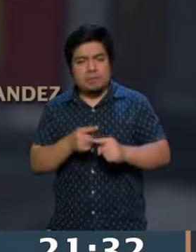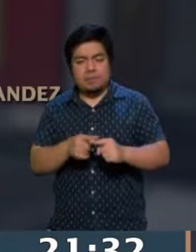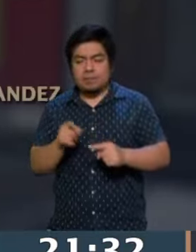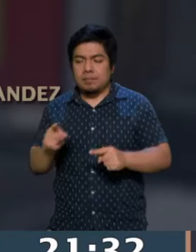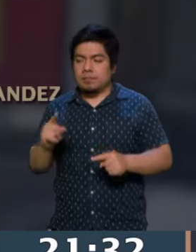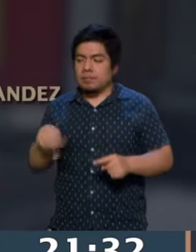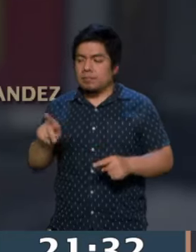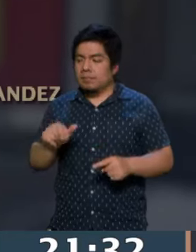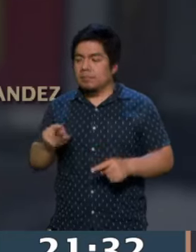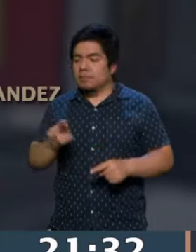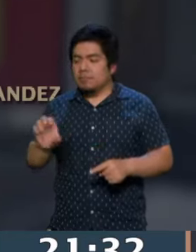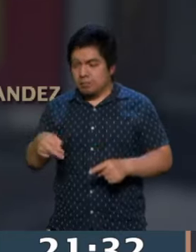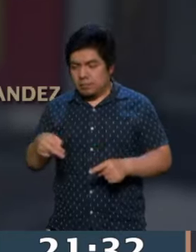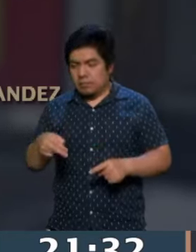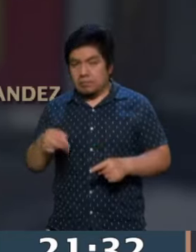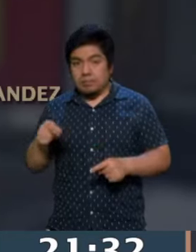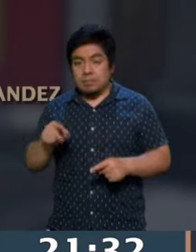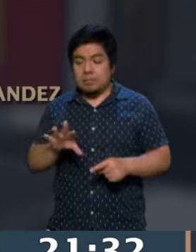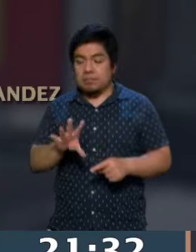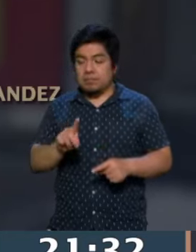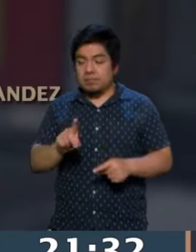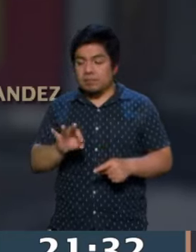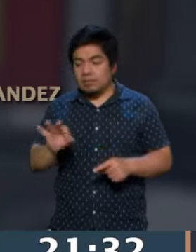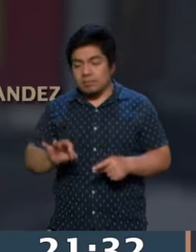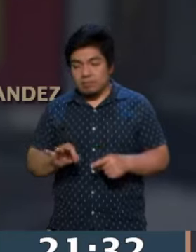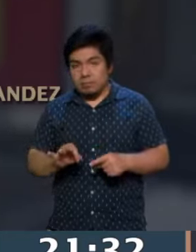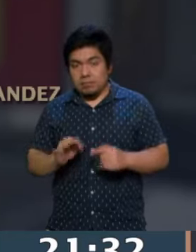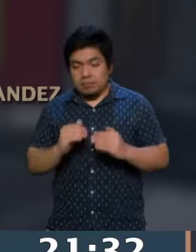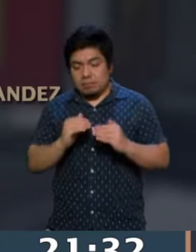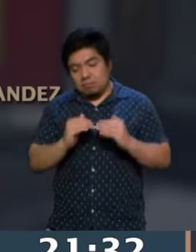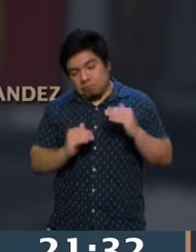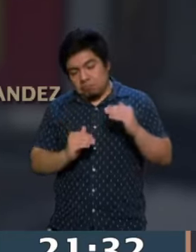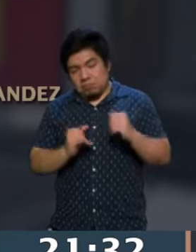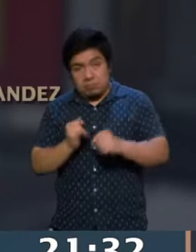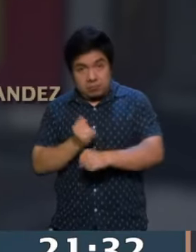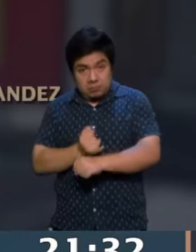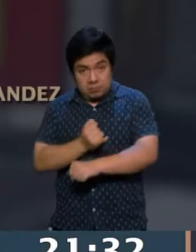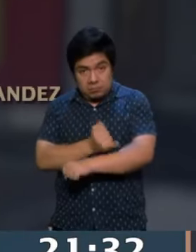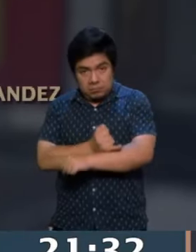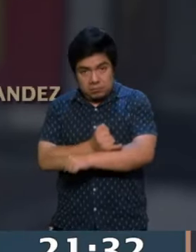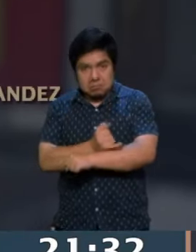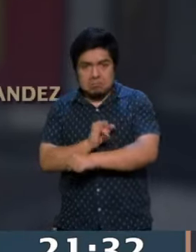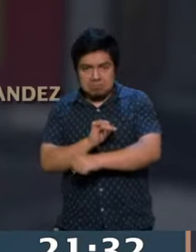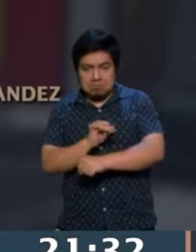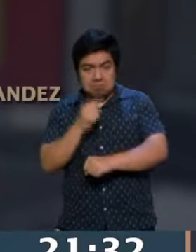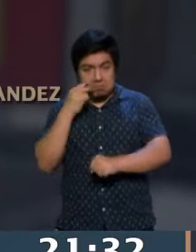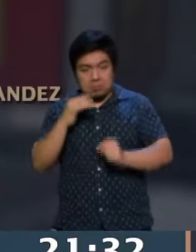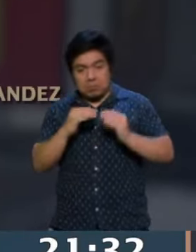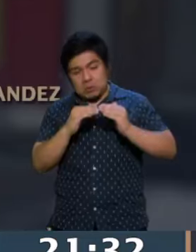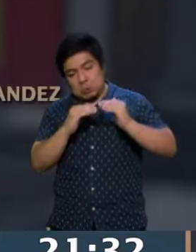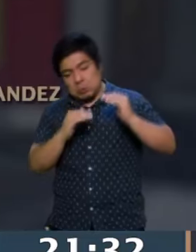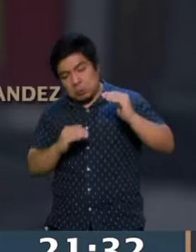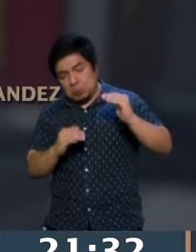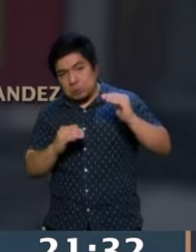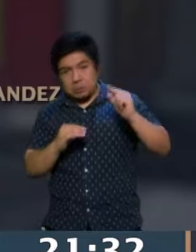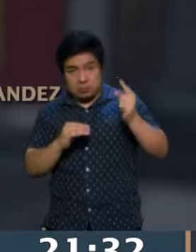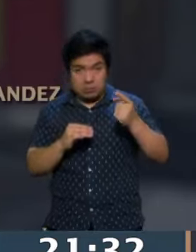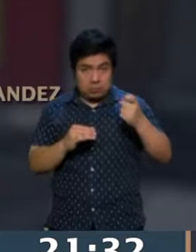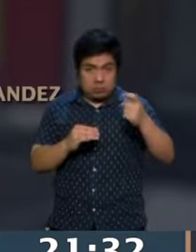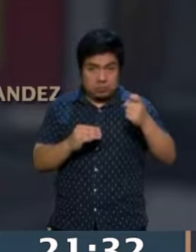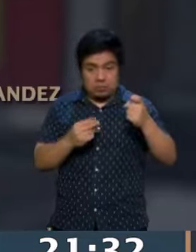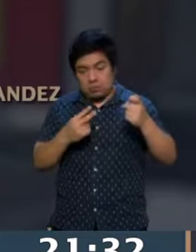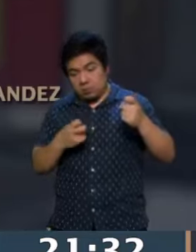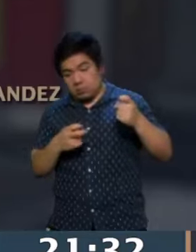estaría Karen Quiroga Anguiano con un 30%. Ahí vemos que en Iztapalapa, justo la distancia también entre el primer